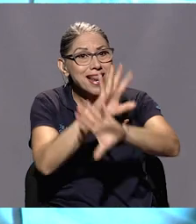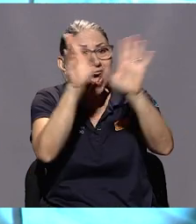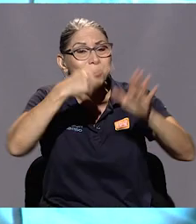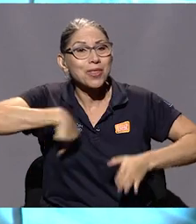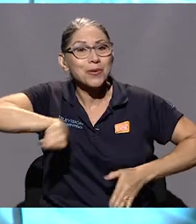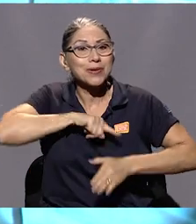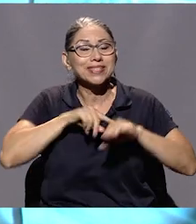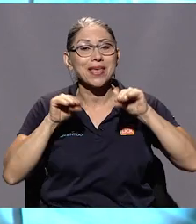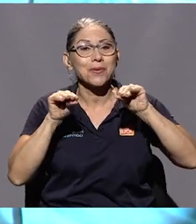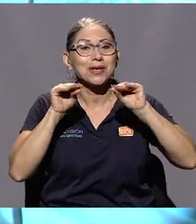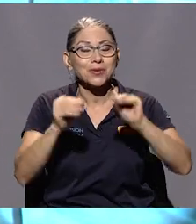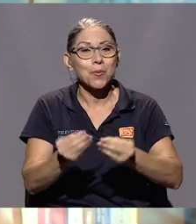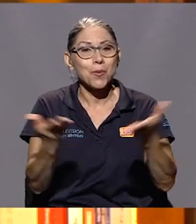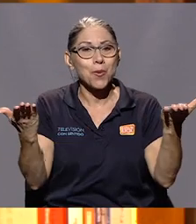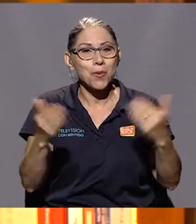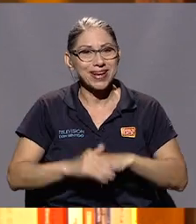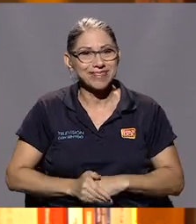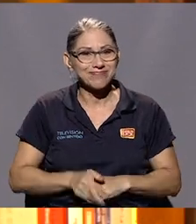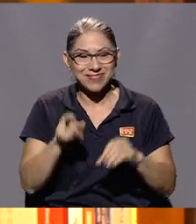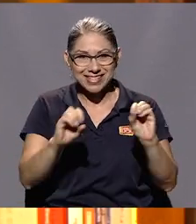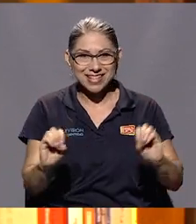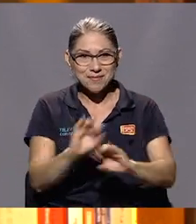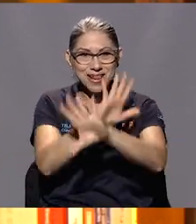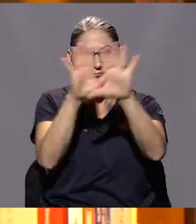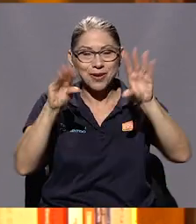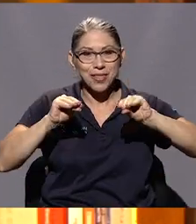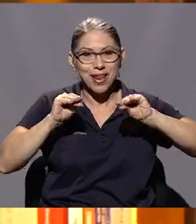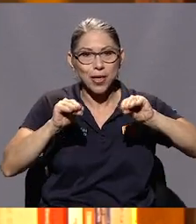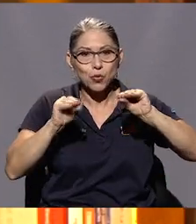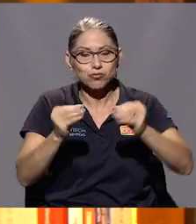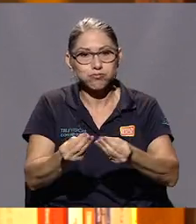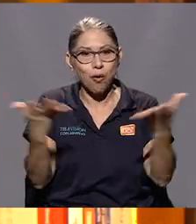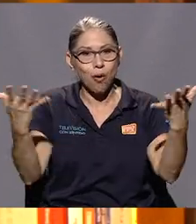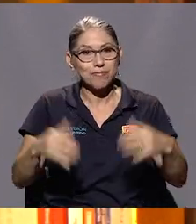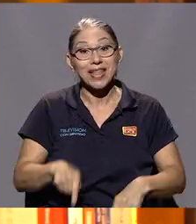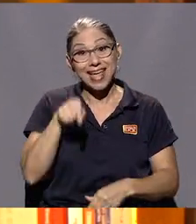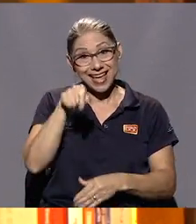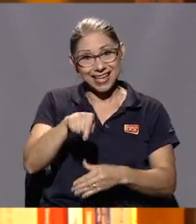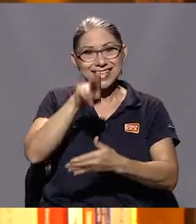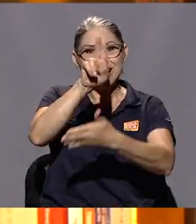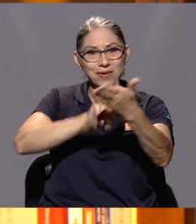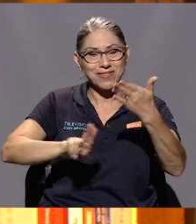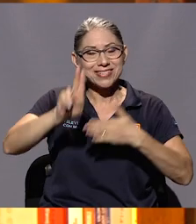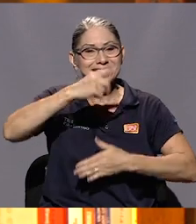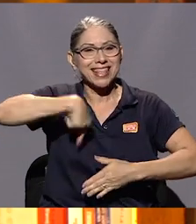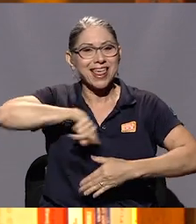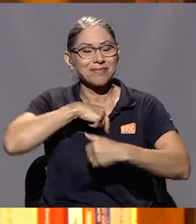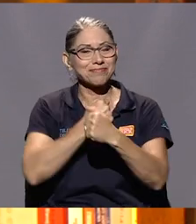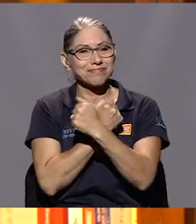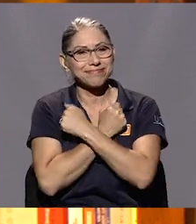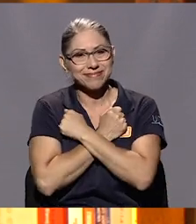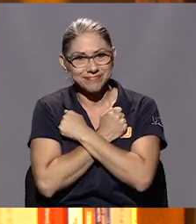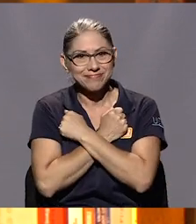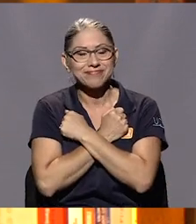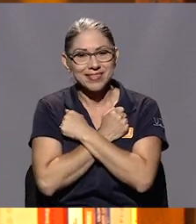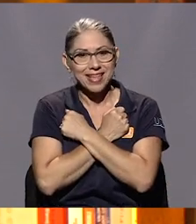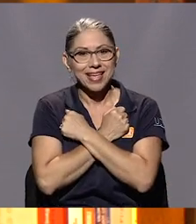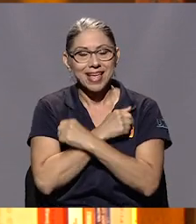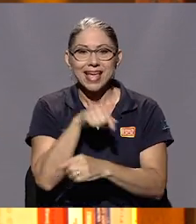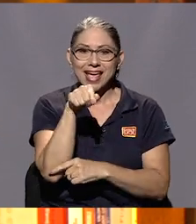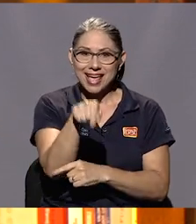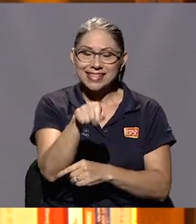Educación pública. Educación pública. Ese es el milagro de la educación pública. Y esa es la universidad que amamos